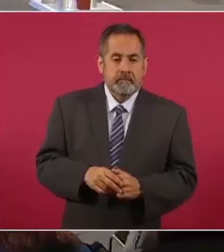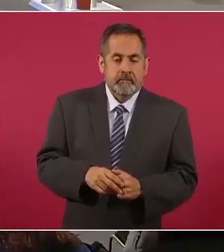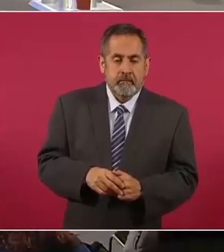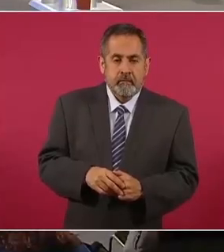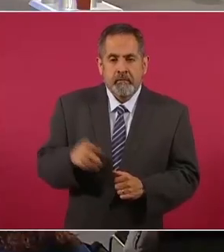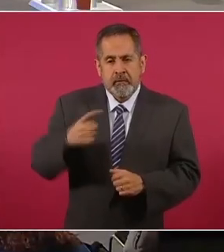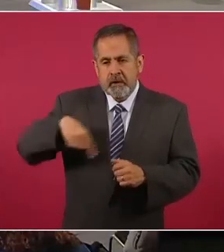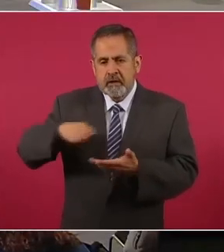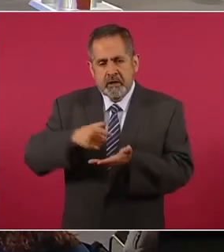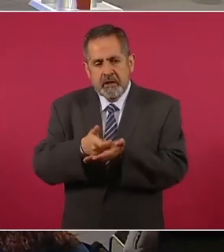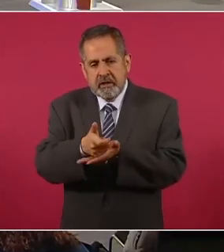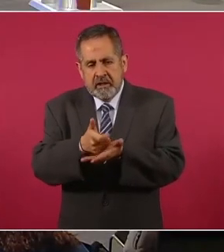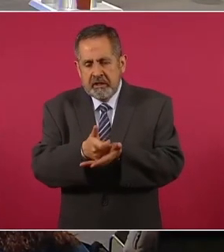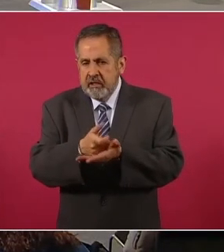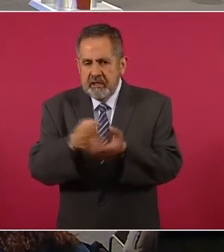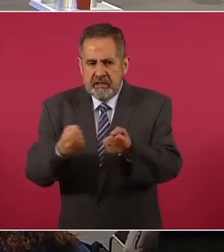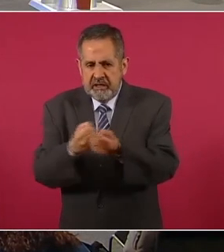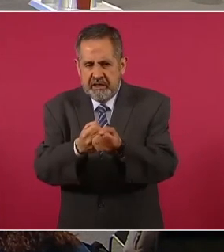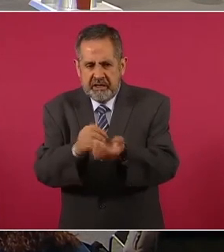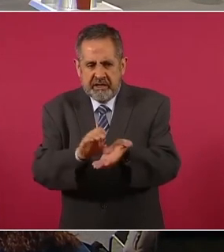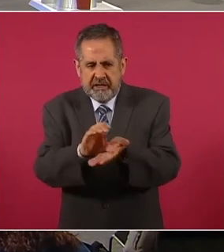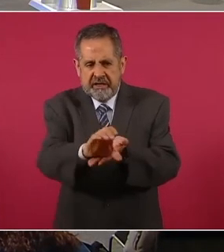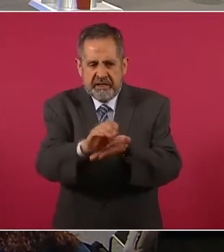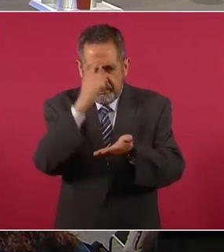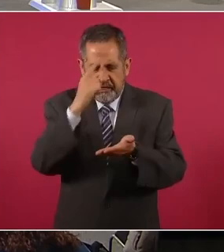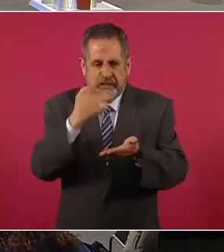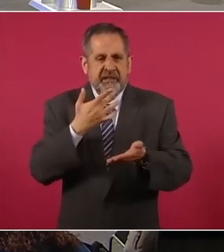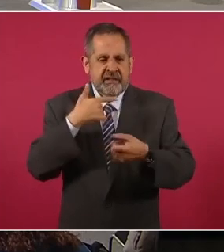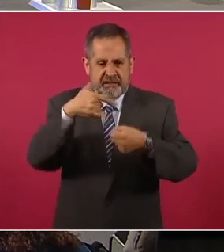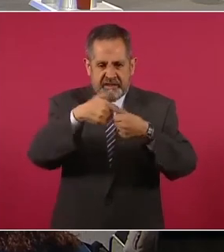subsidio a la gasolina.